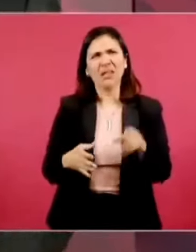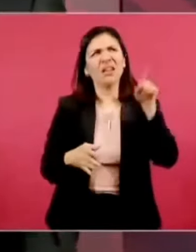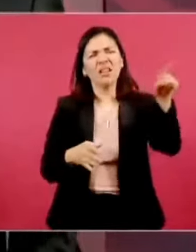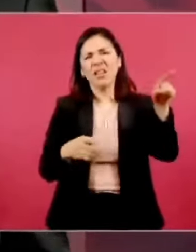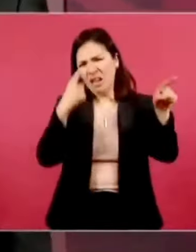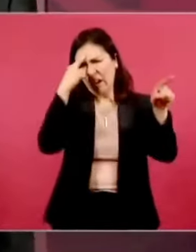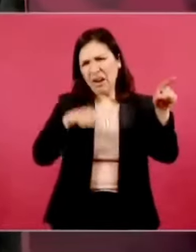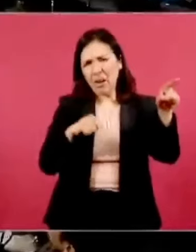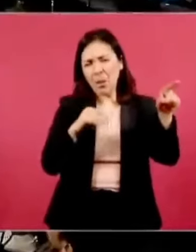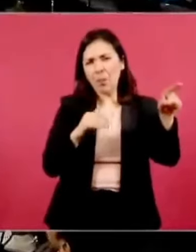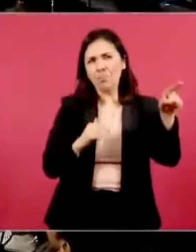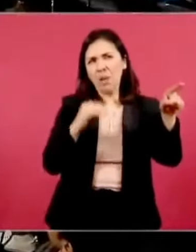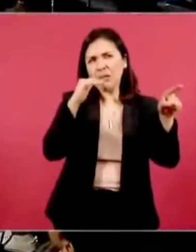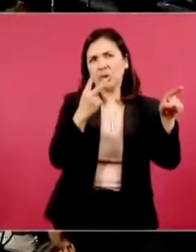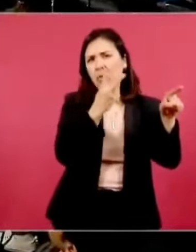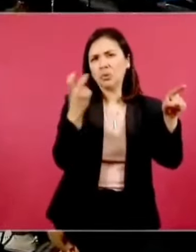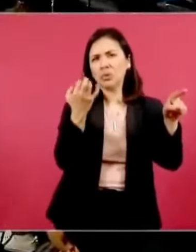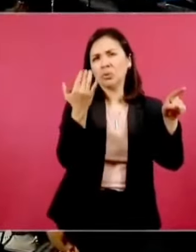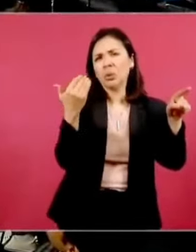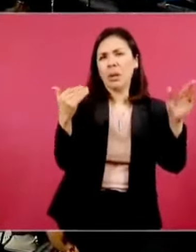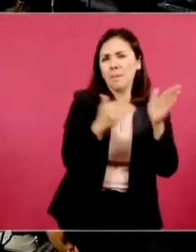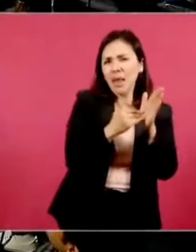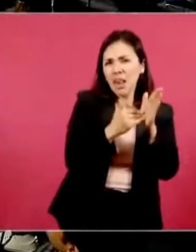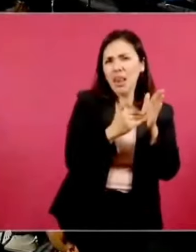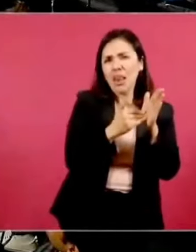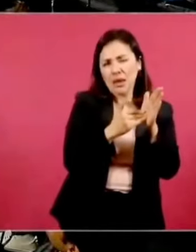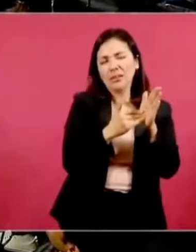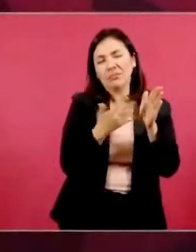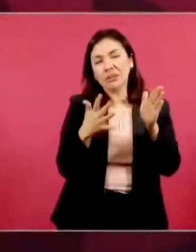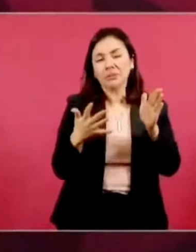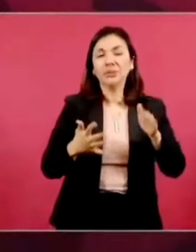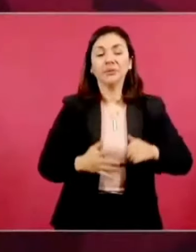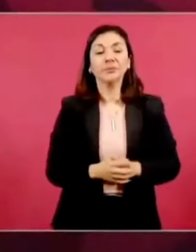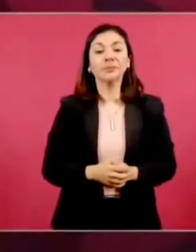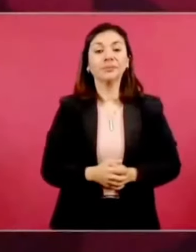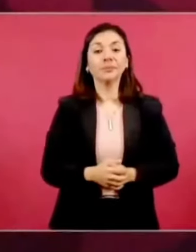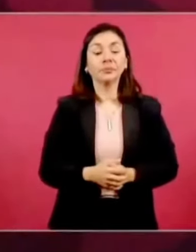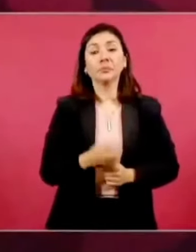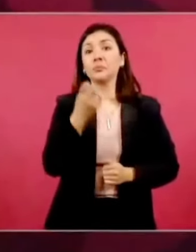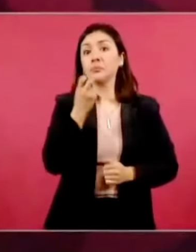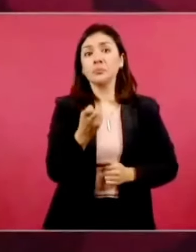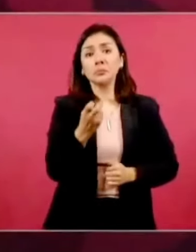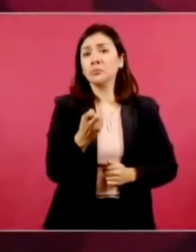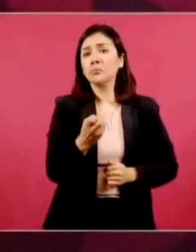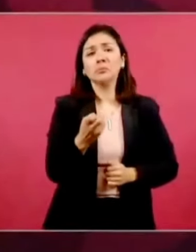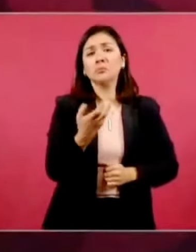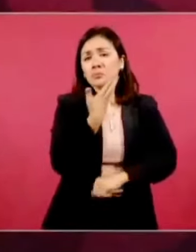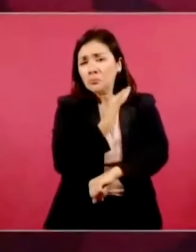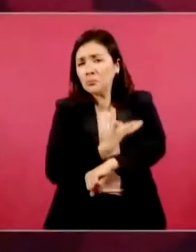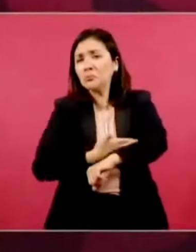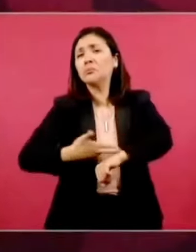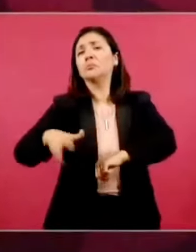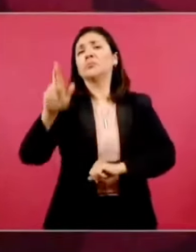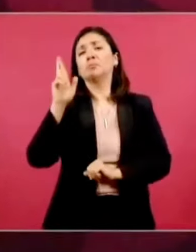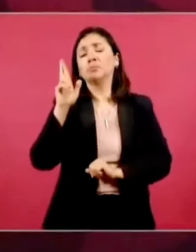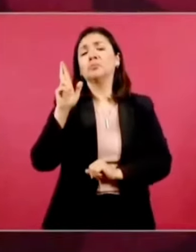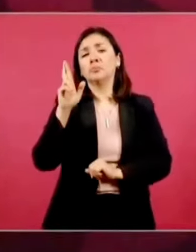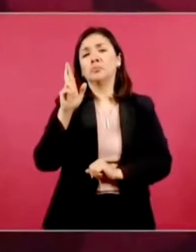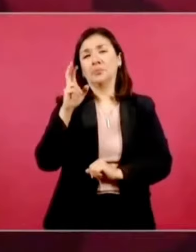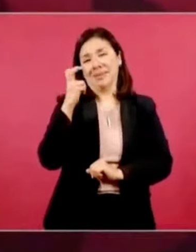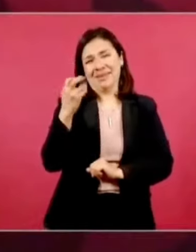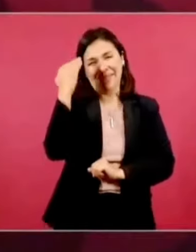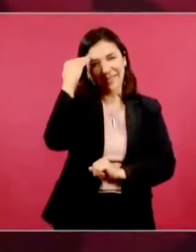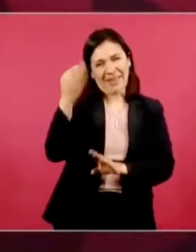250 mil, creo que eran como 350 mil. Y fue de las pocas veces, ¿no?, en ese